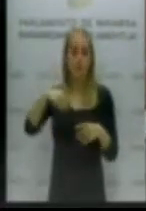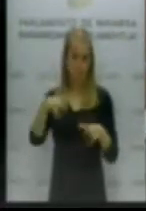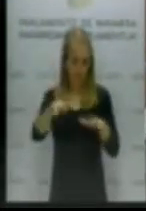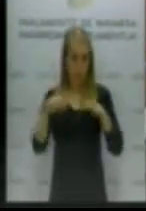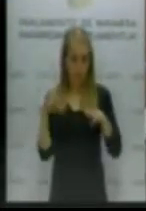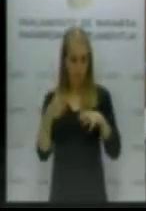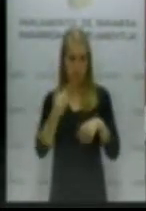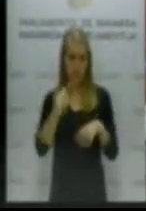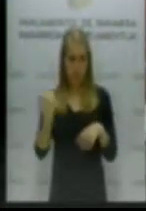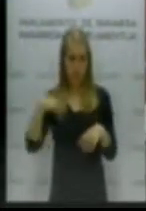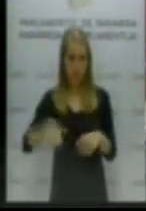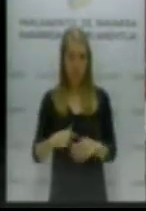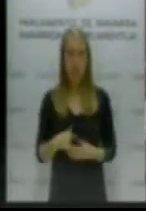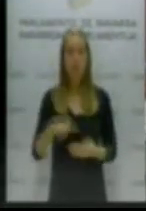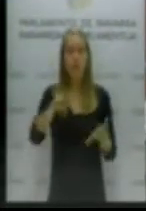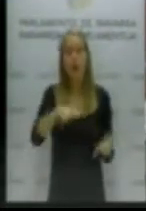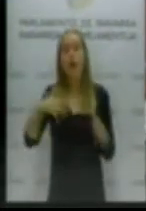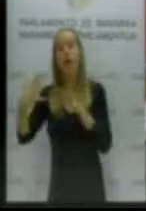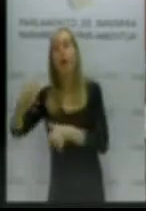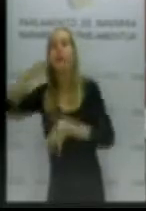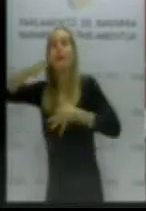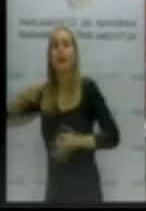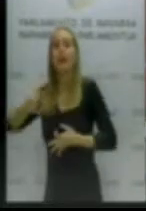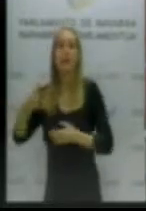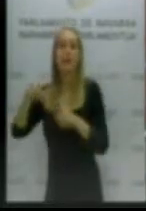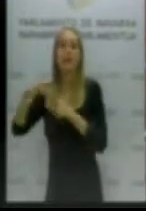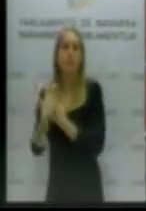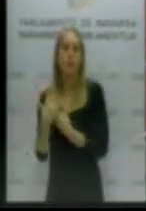a las realidades y a los hechos.